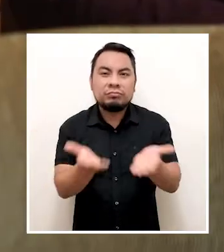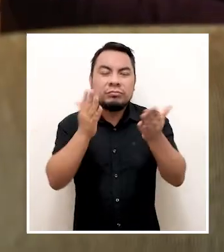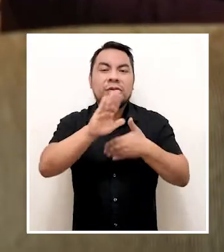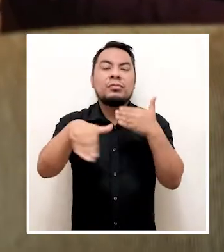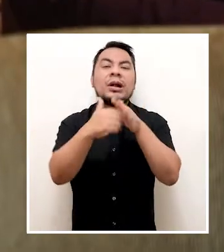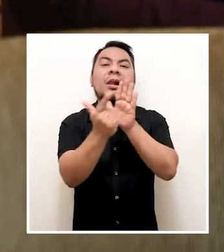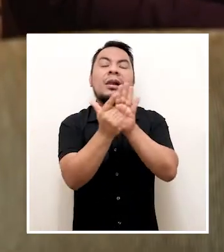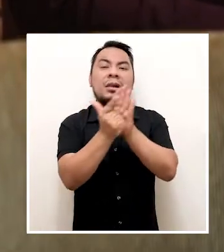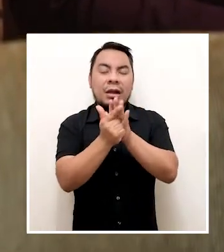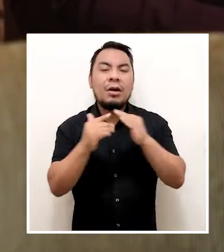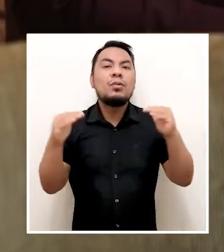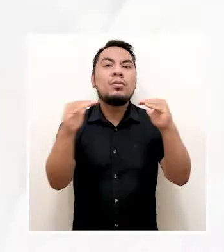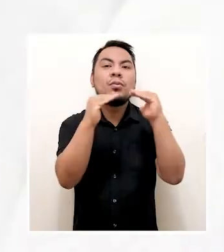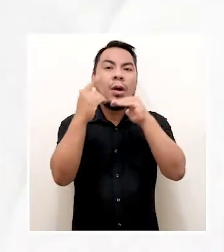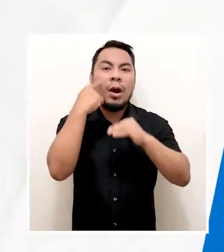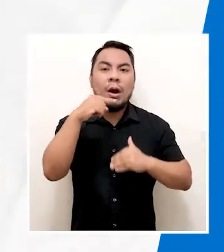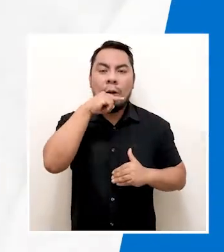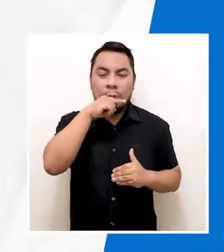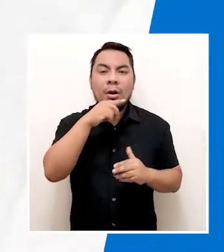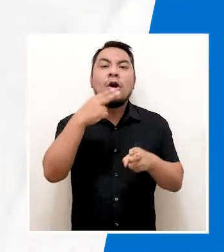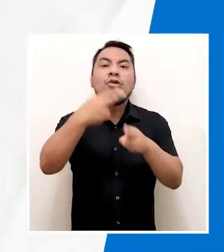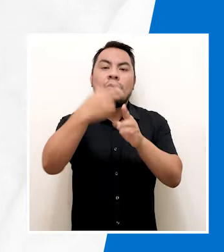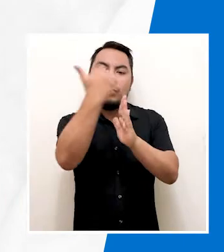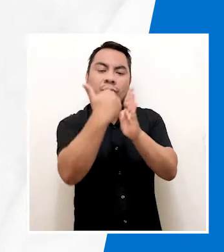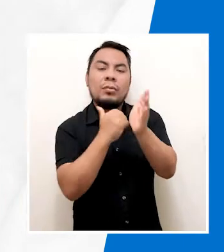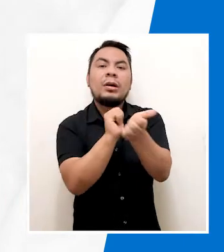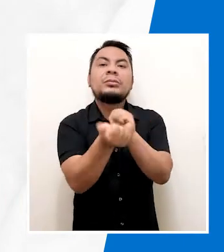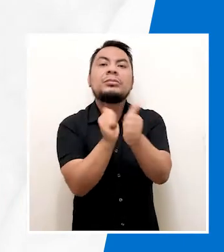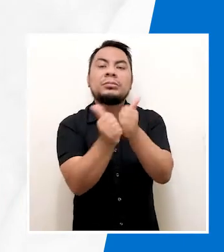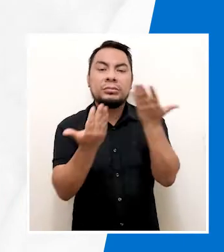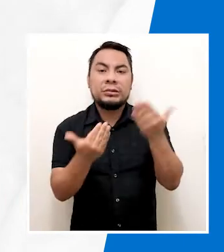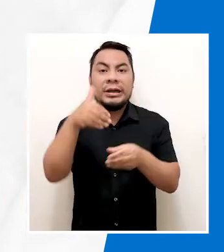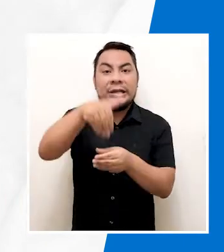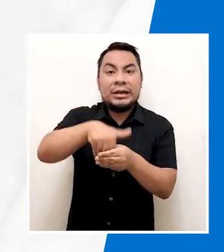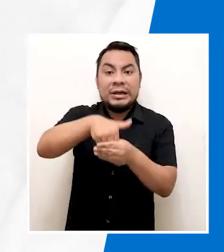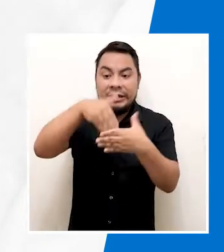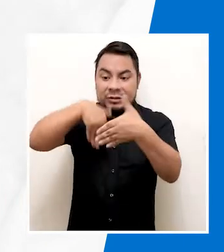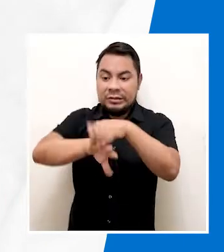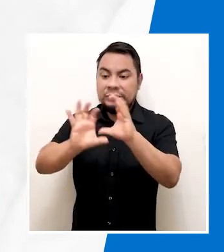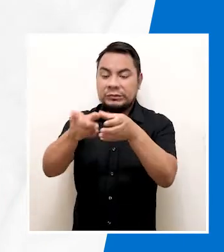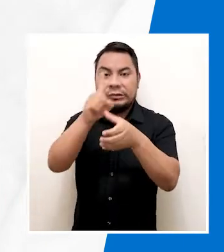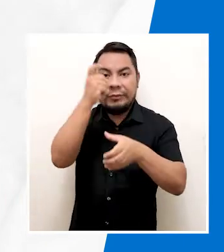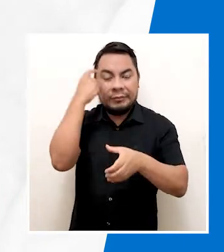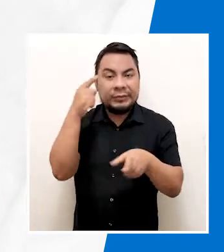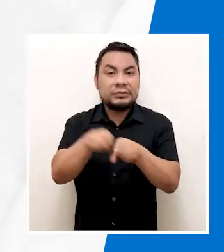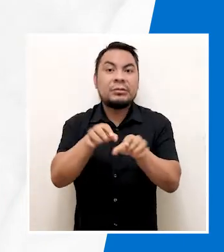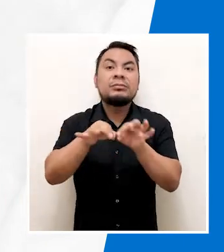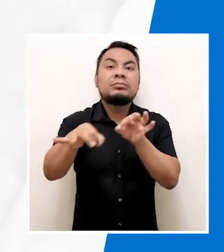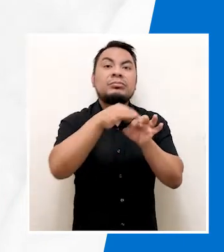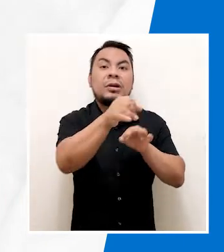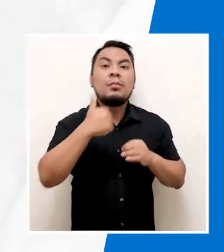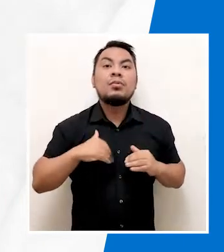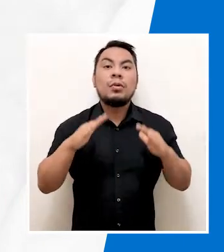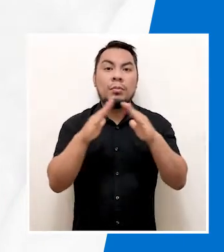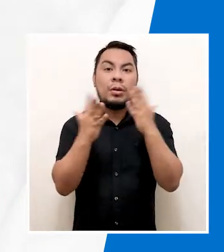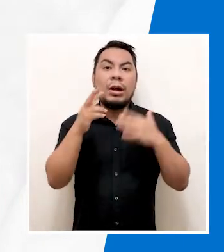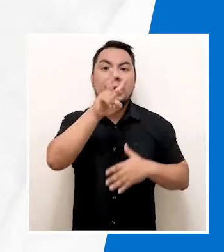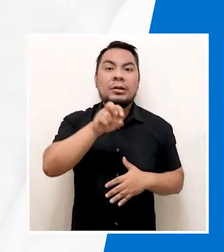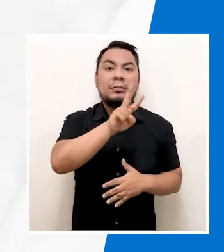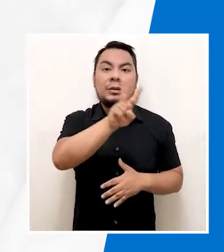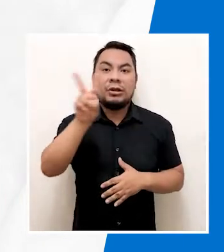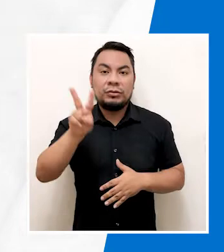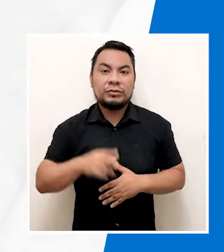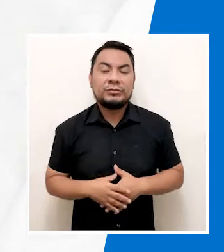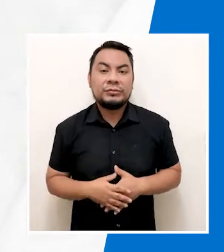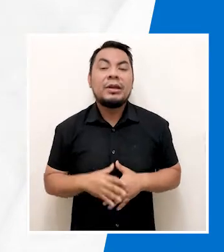buscado promover la aplicación de la Ley de Paridad y Alternancia en las listas de candidaturas de las elecciones internas y elecciones regionales y